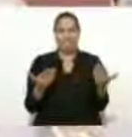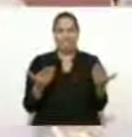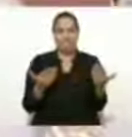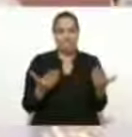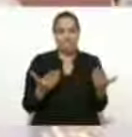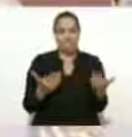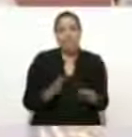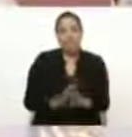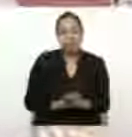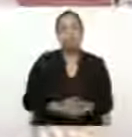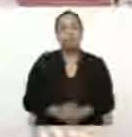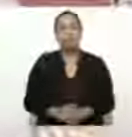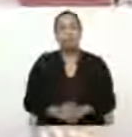Estaban las heridas